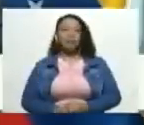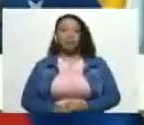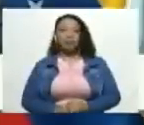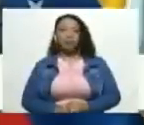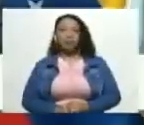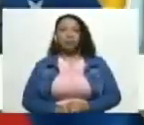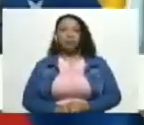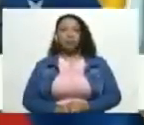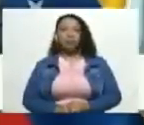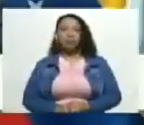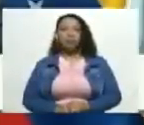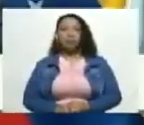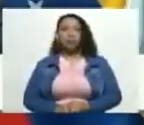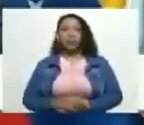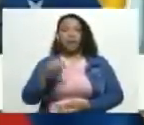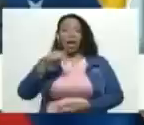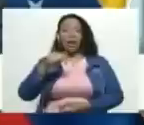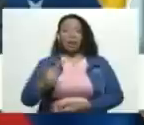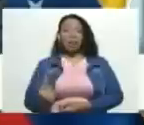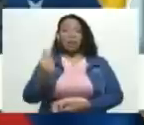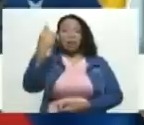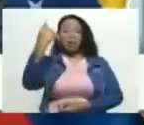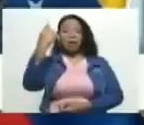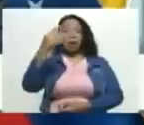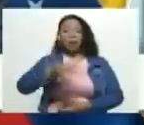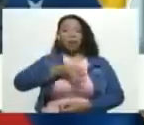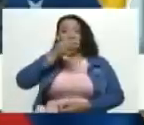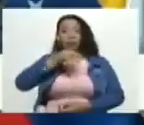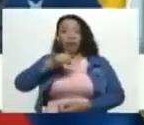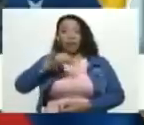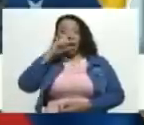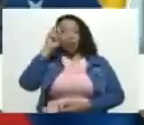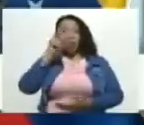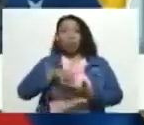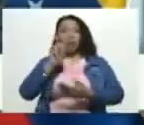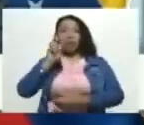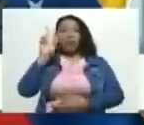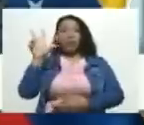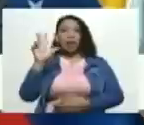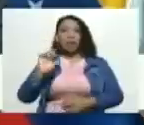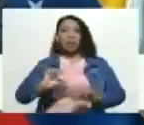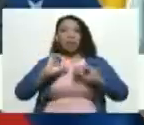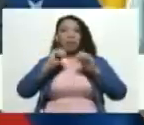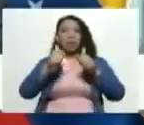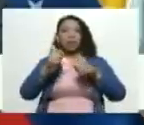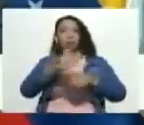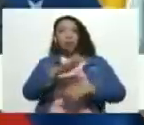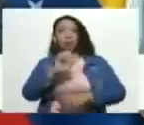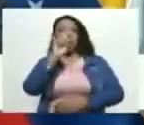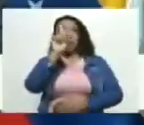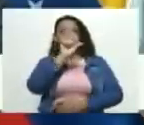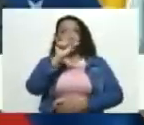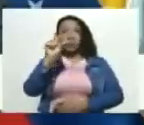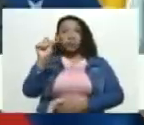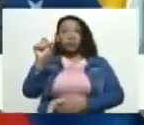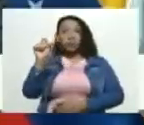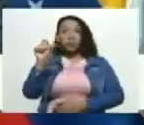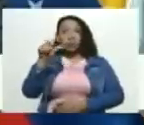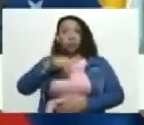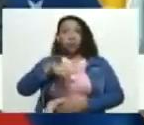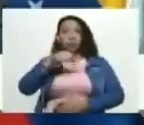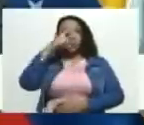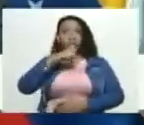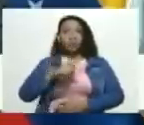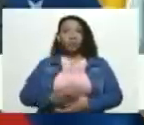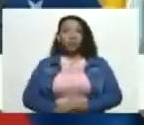En esta primera alocución de este año 2023, empezando apenas la primera semana de este año,